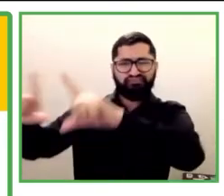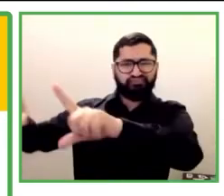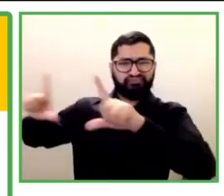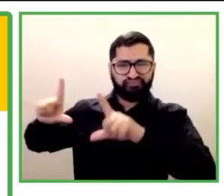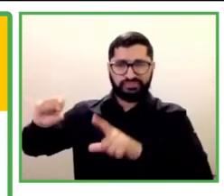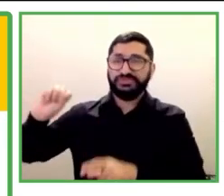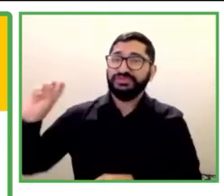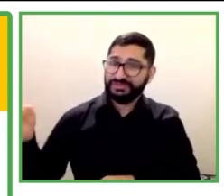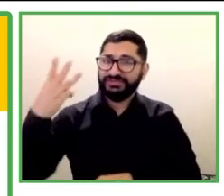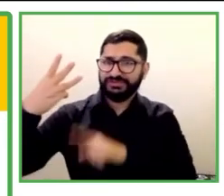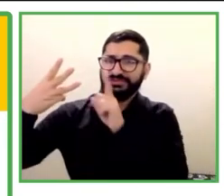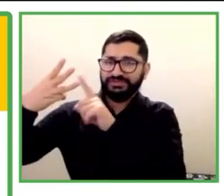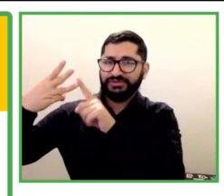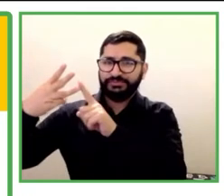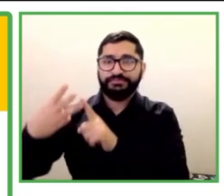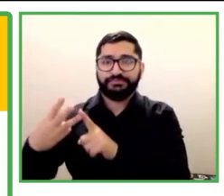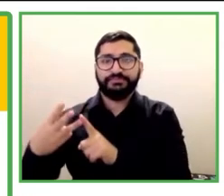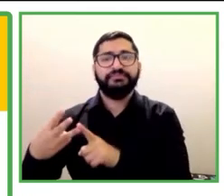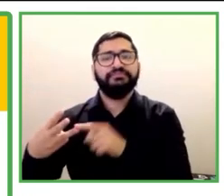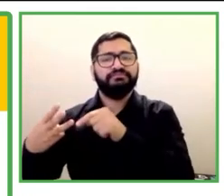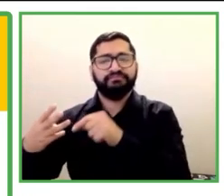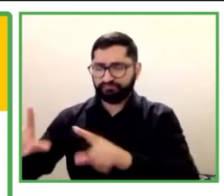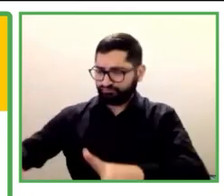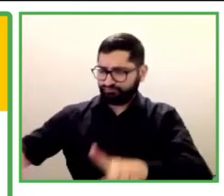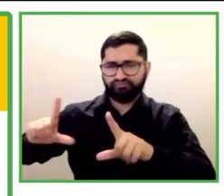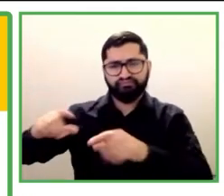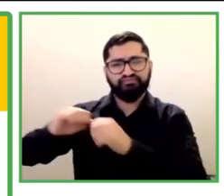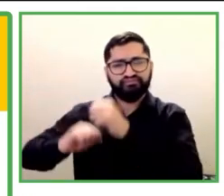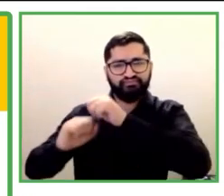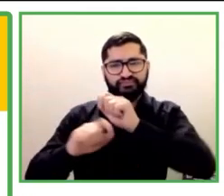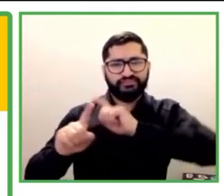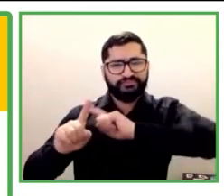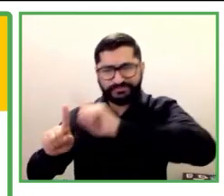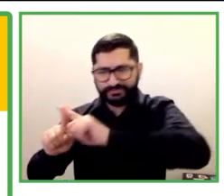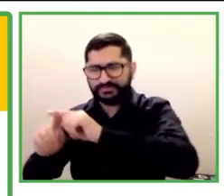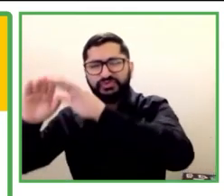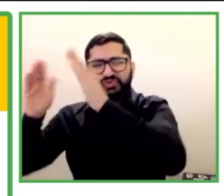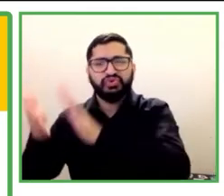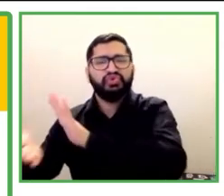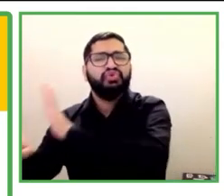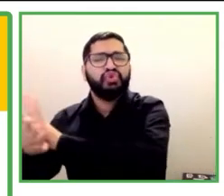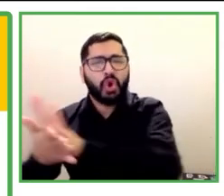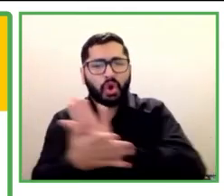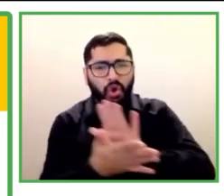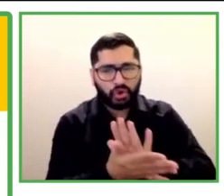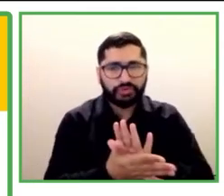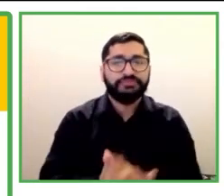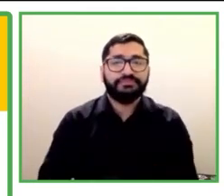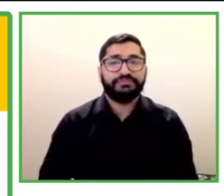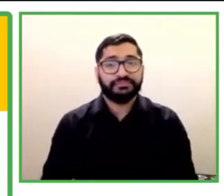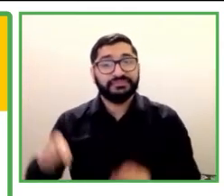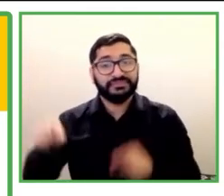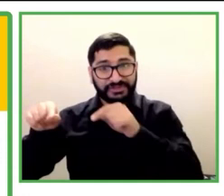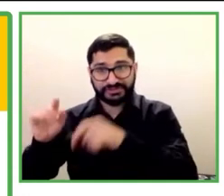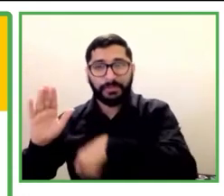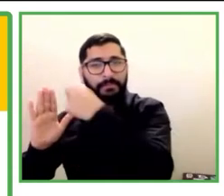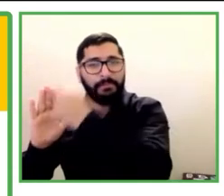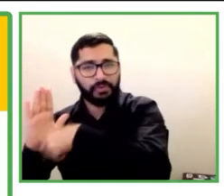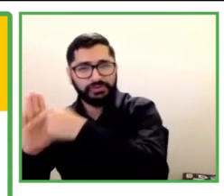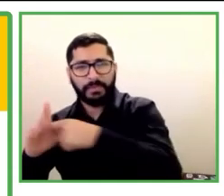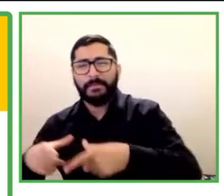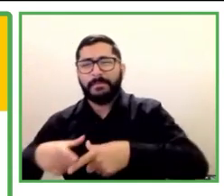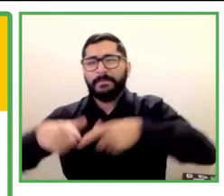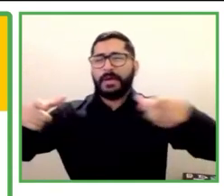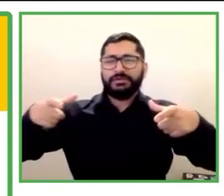y también de Escolar. Este es el programa más grande que hemos empezado. Cuando las empresas lo piden, jóvenes